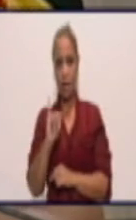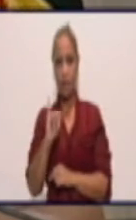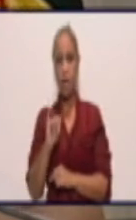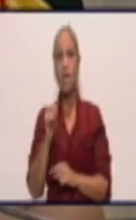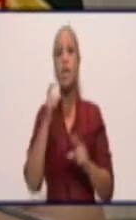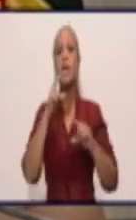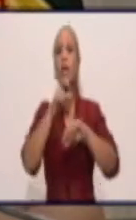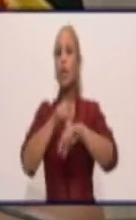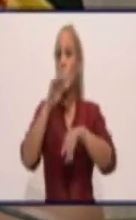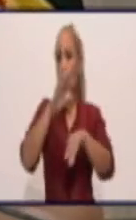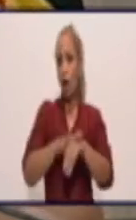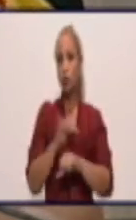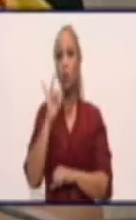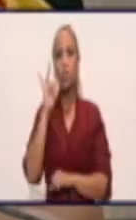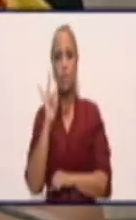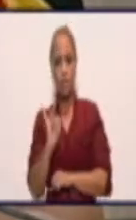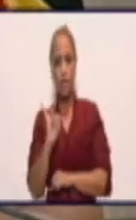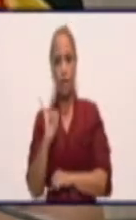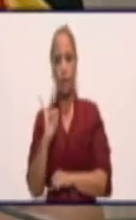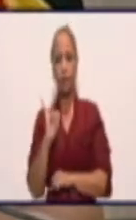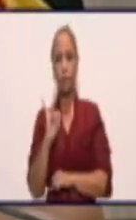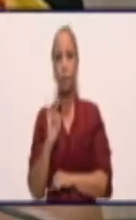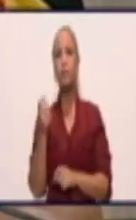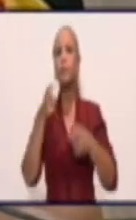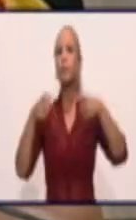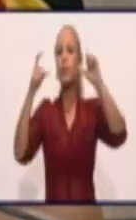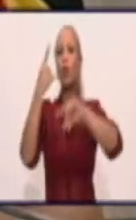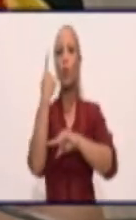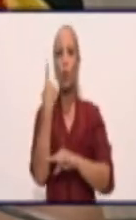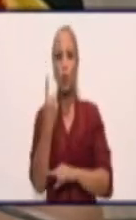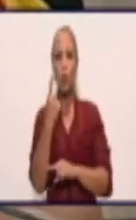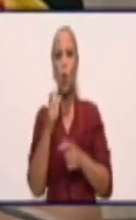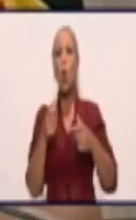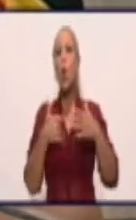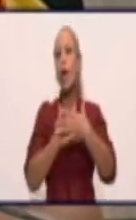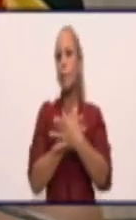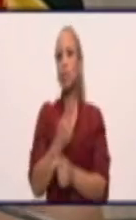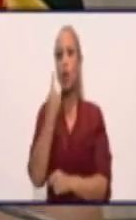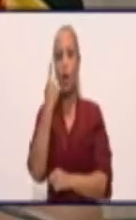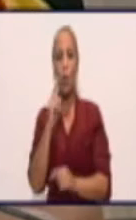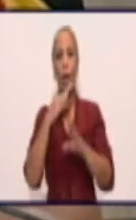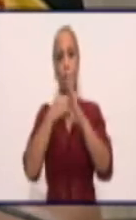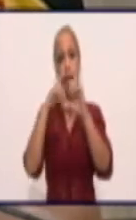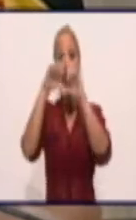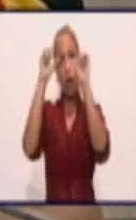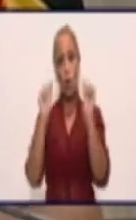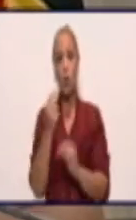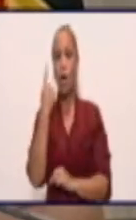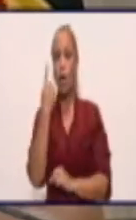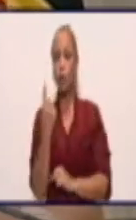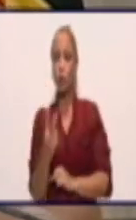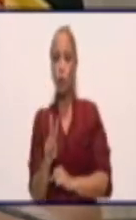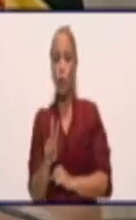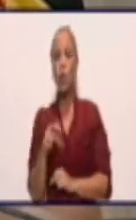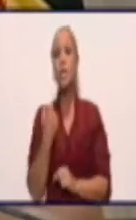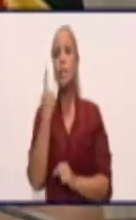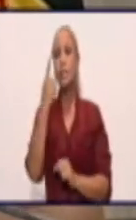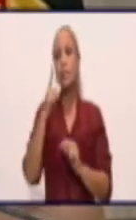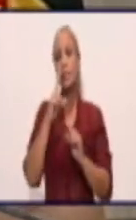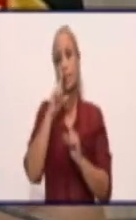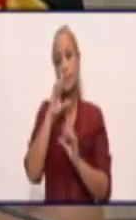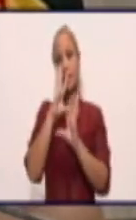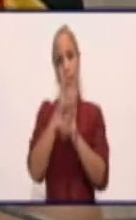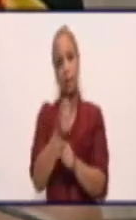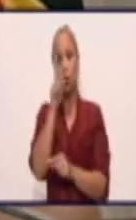Río Cauto 7, Bartolomé Mazó 1, Campechuela 1, Medialuna 1 caso, Niquero 12, Manzanillo